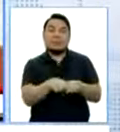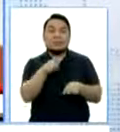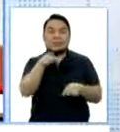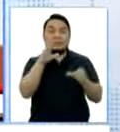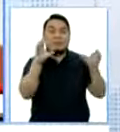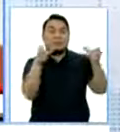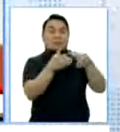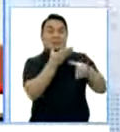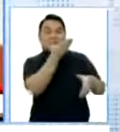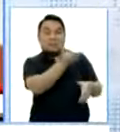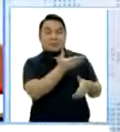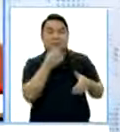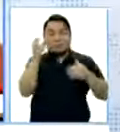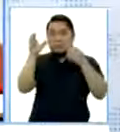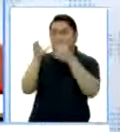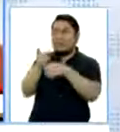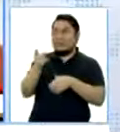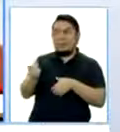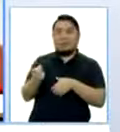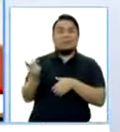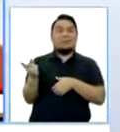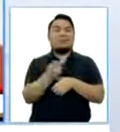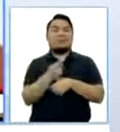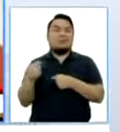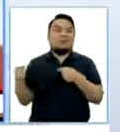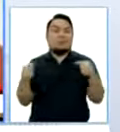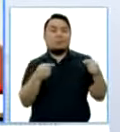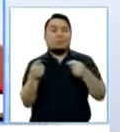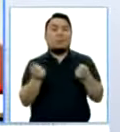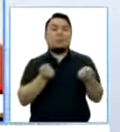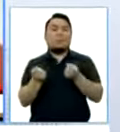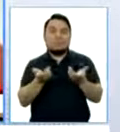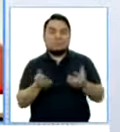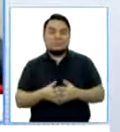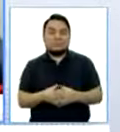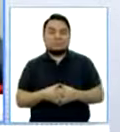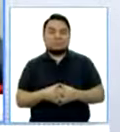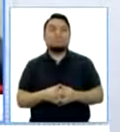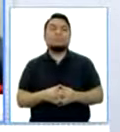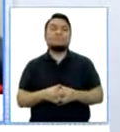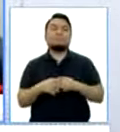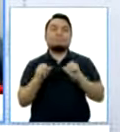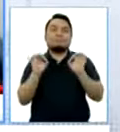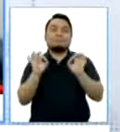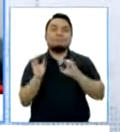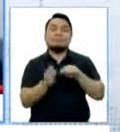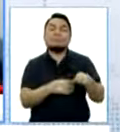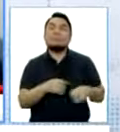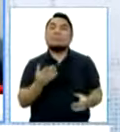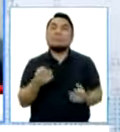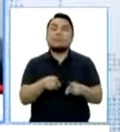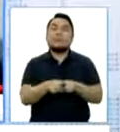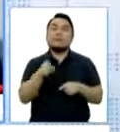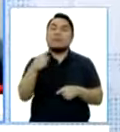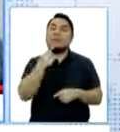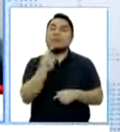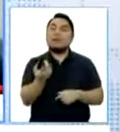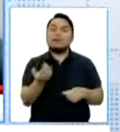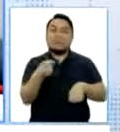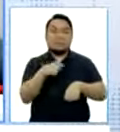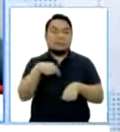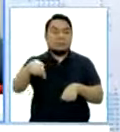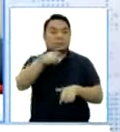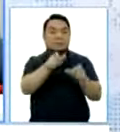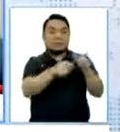Ejecutivo y al Congreso, en una disputa de poder. Perfecto. Y finalmente, explicarle la situación a la